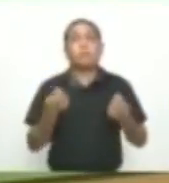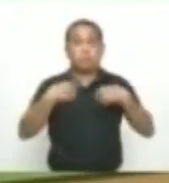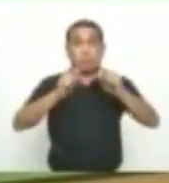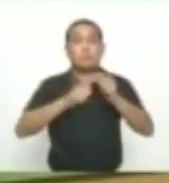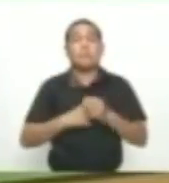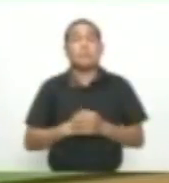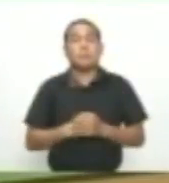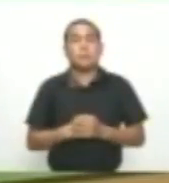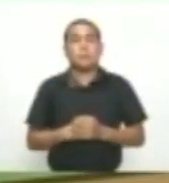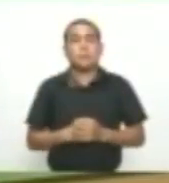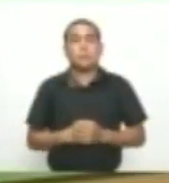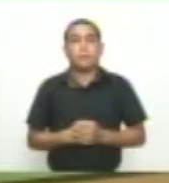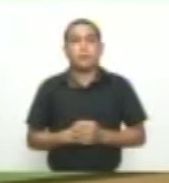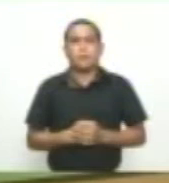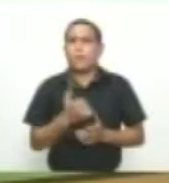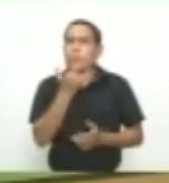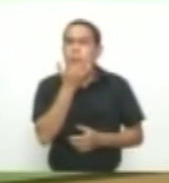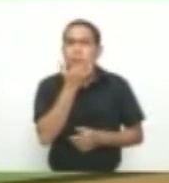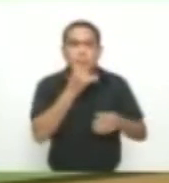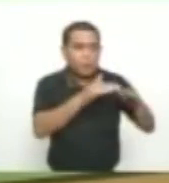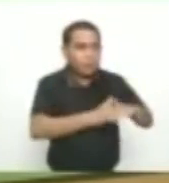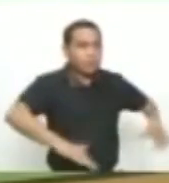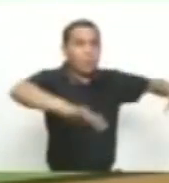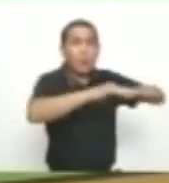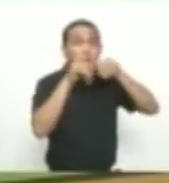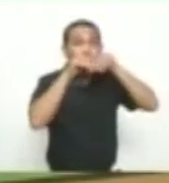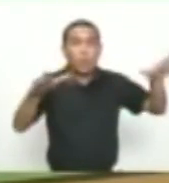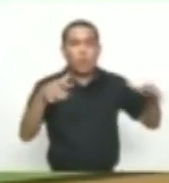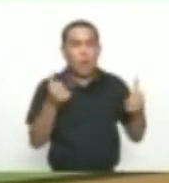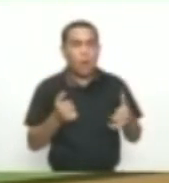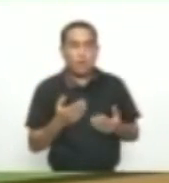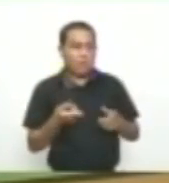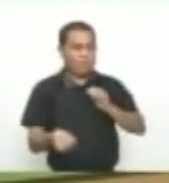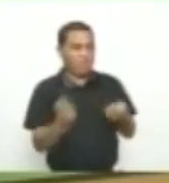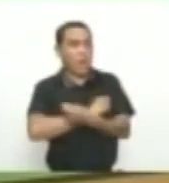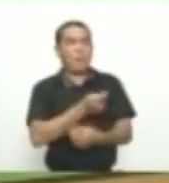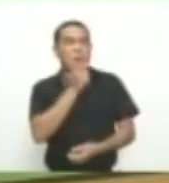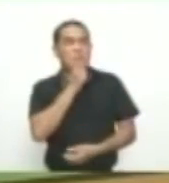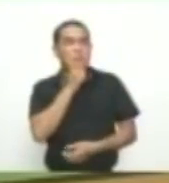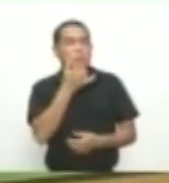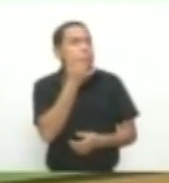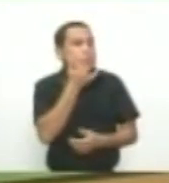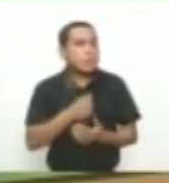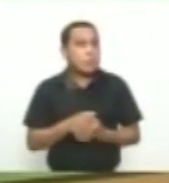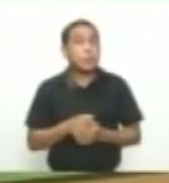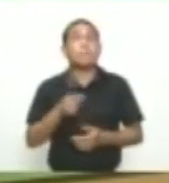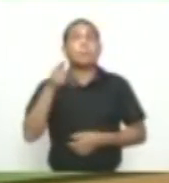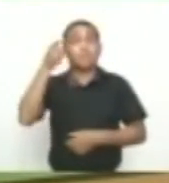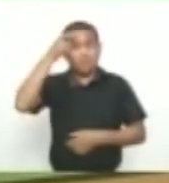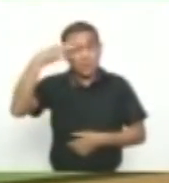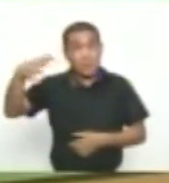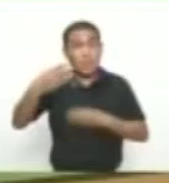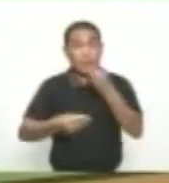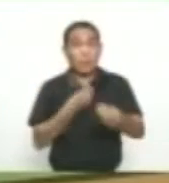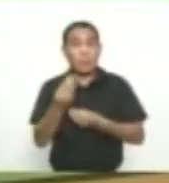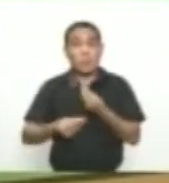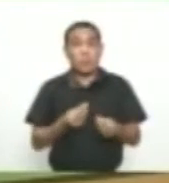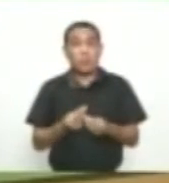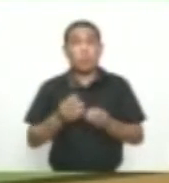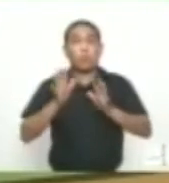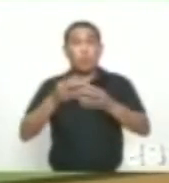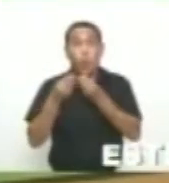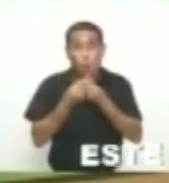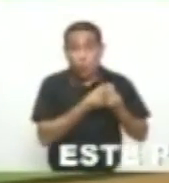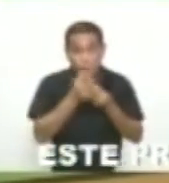hay Tras la privatización Del espacio público En Barranquilla? Mientras que en Cartagena Los concejales Rechazaron Una medida similar